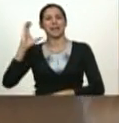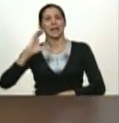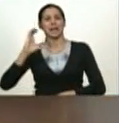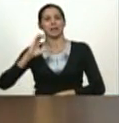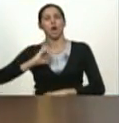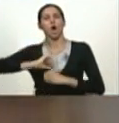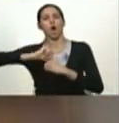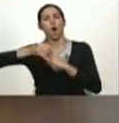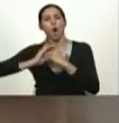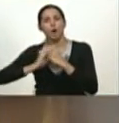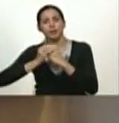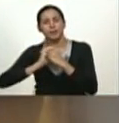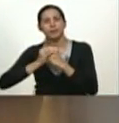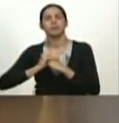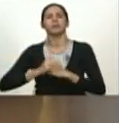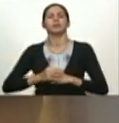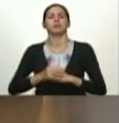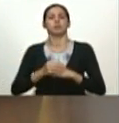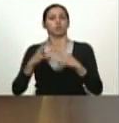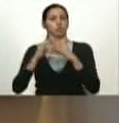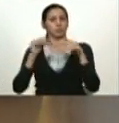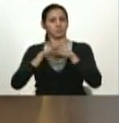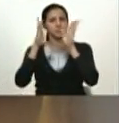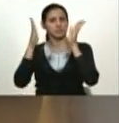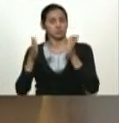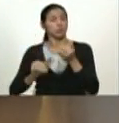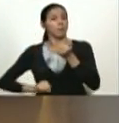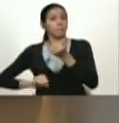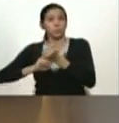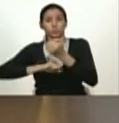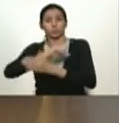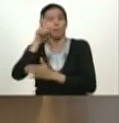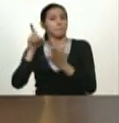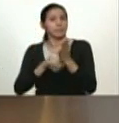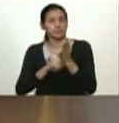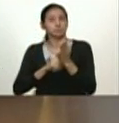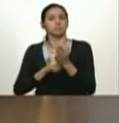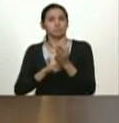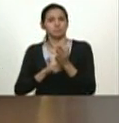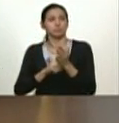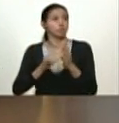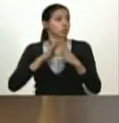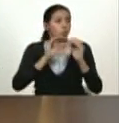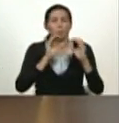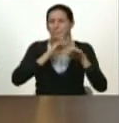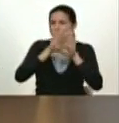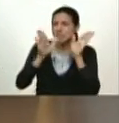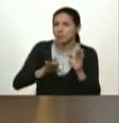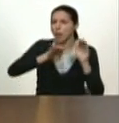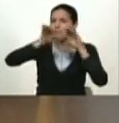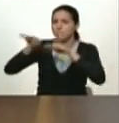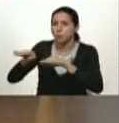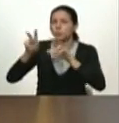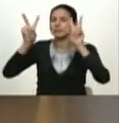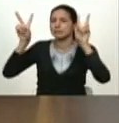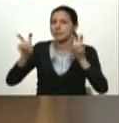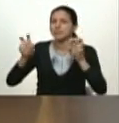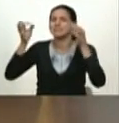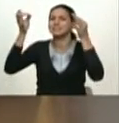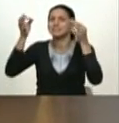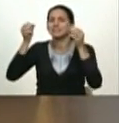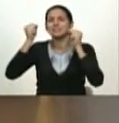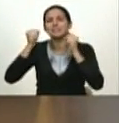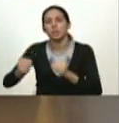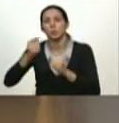y todos ustedes ministros y ministras a prestarle todo el apoyo en todos los temas los temas de la seguridad del abastecimiento